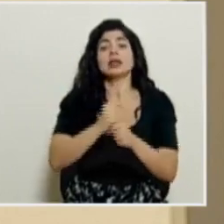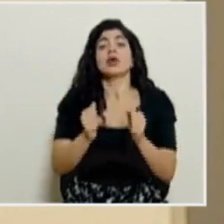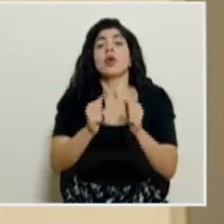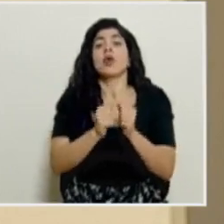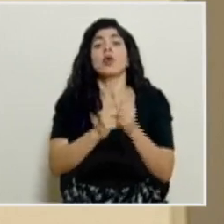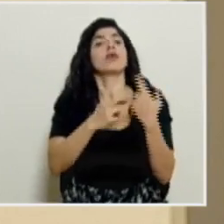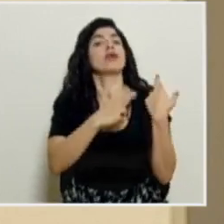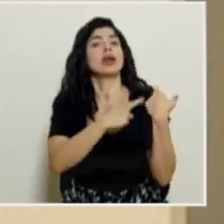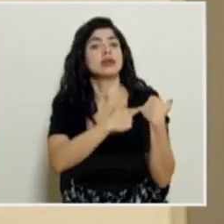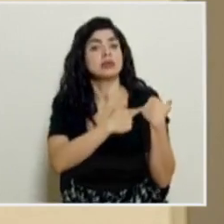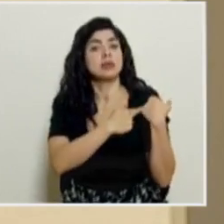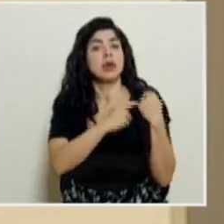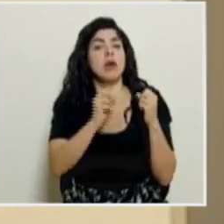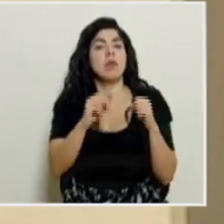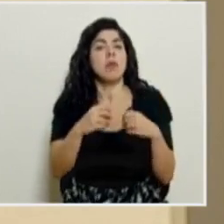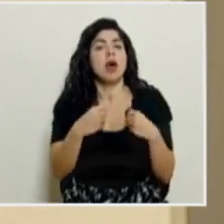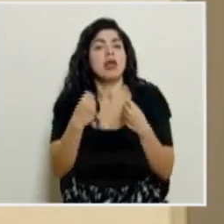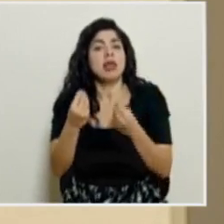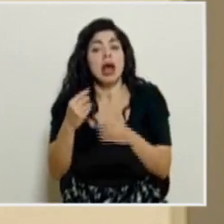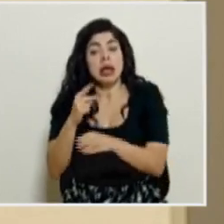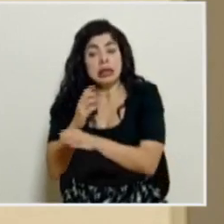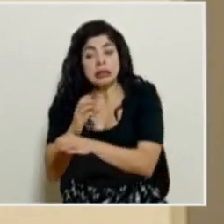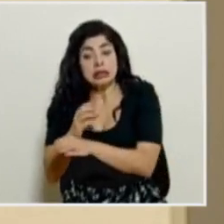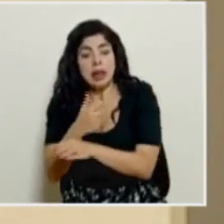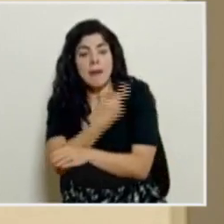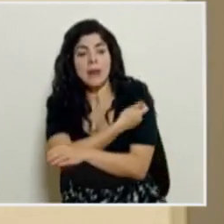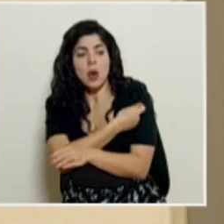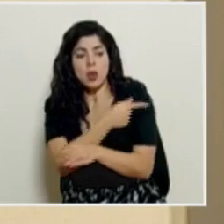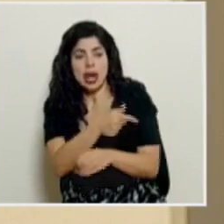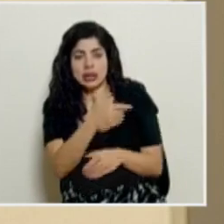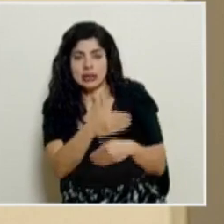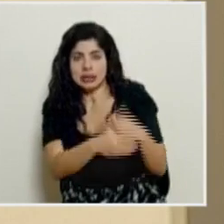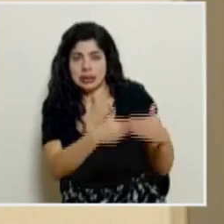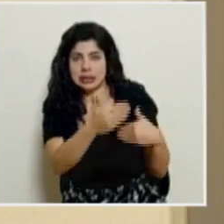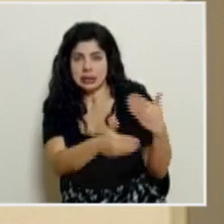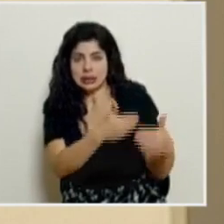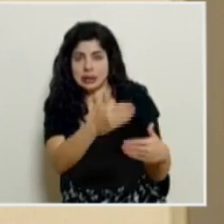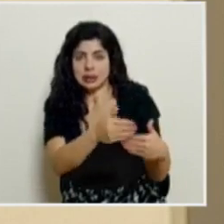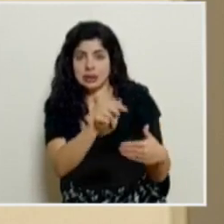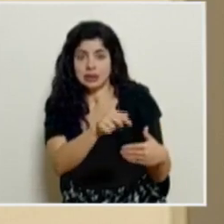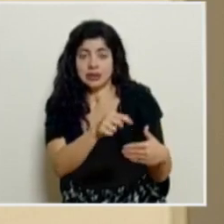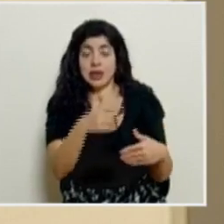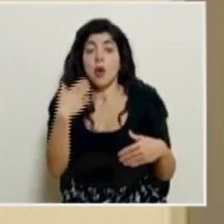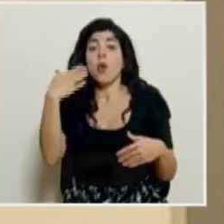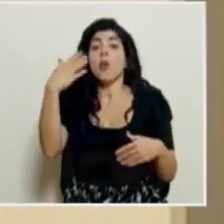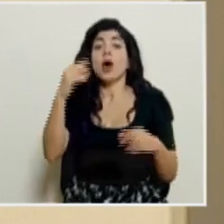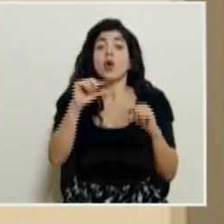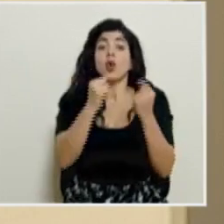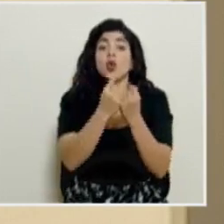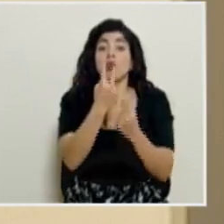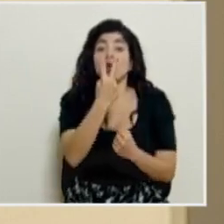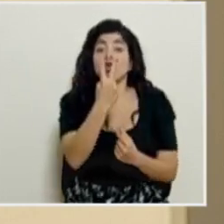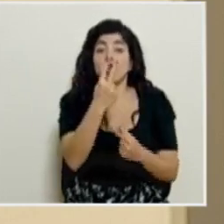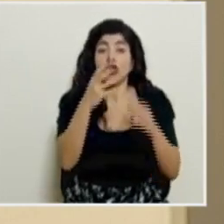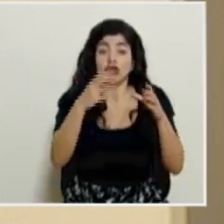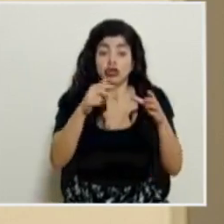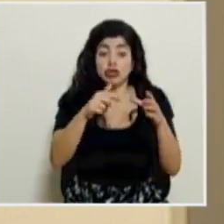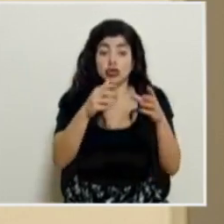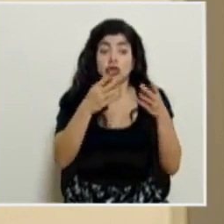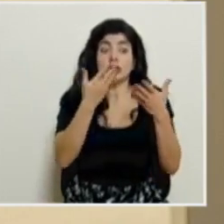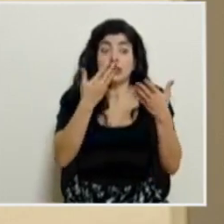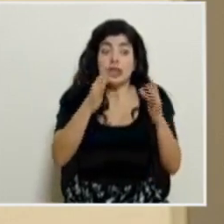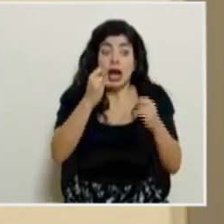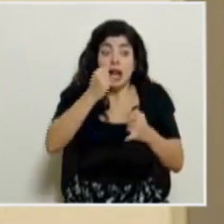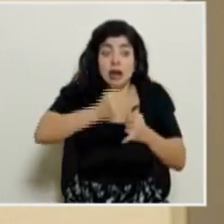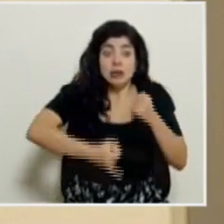responsable, podemos dar chance de que la vacunación avance, y eso, sobre todo cuando ya salgamos del grupo 2, nos da un hito